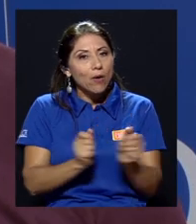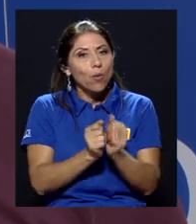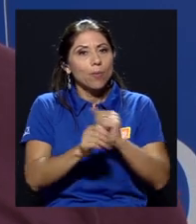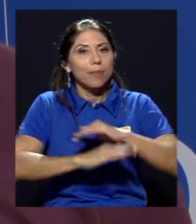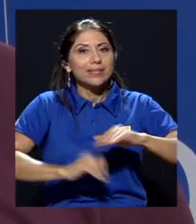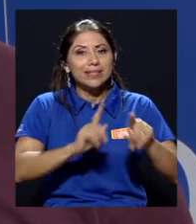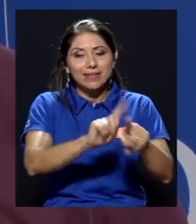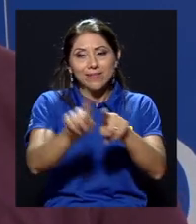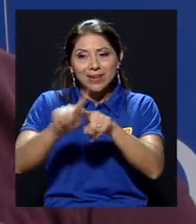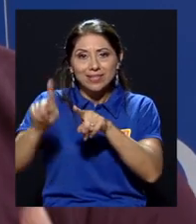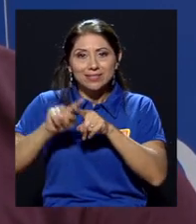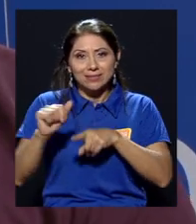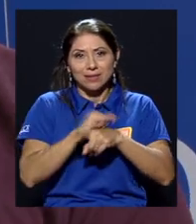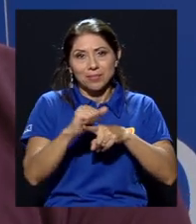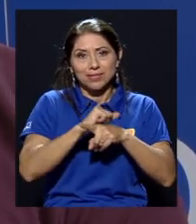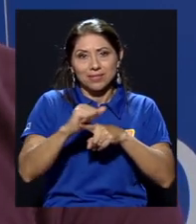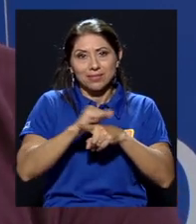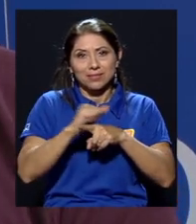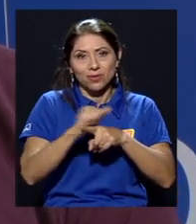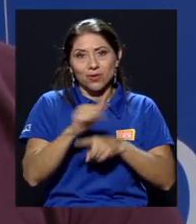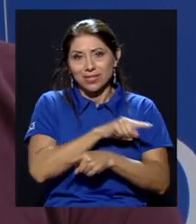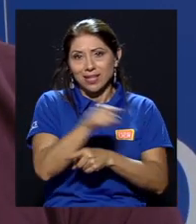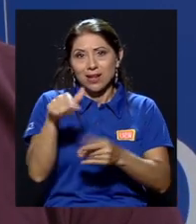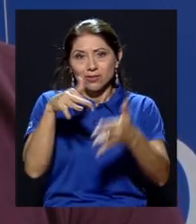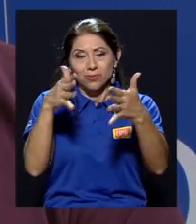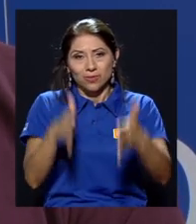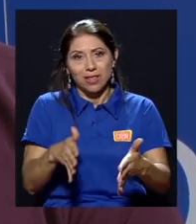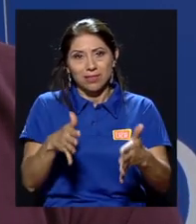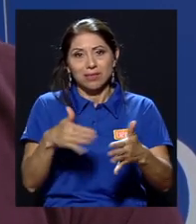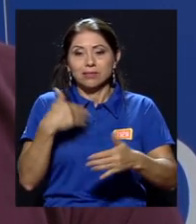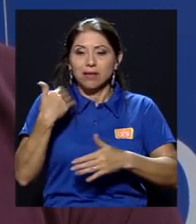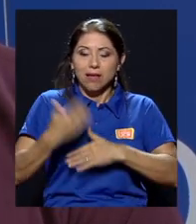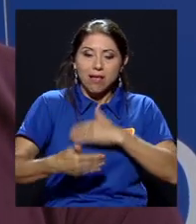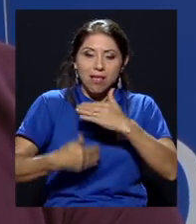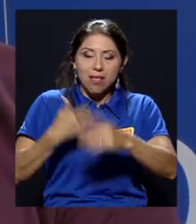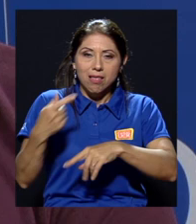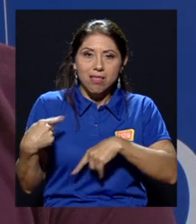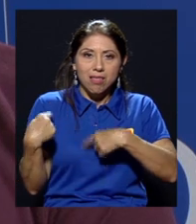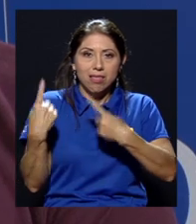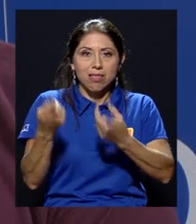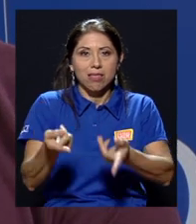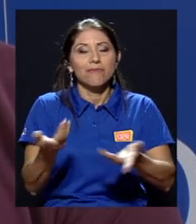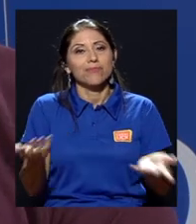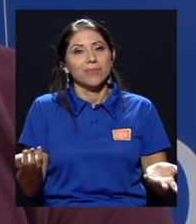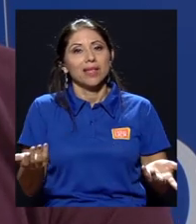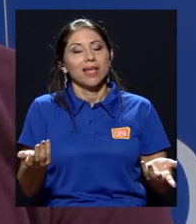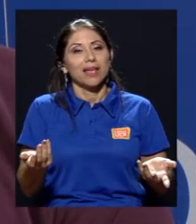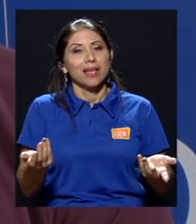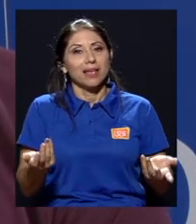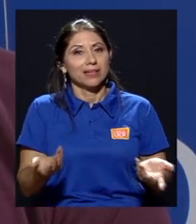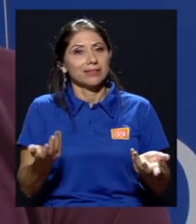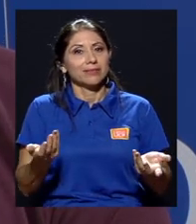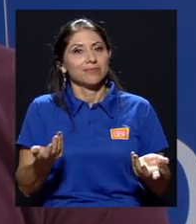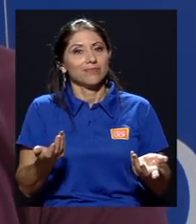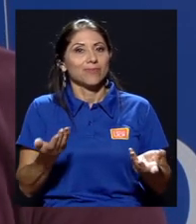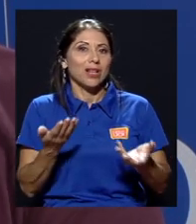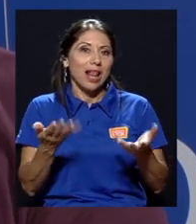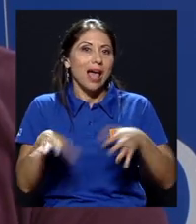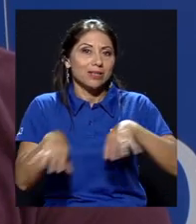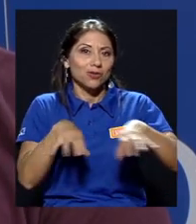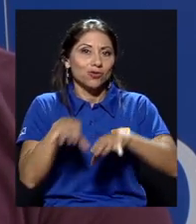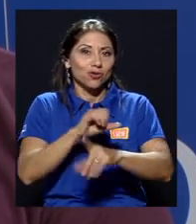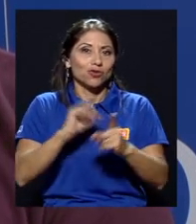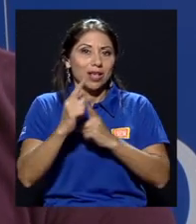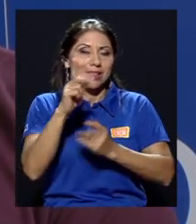que se les dan a los estudiantes, bueno, que llevan durante el proceso y es llevar la parte de lo que es la acción